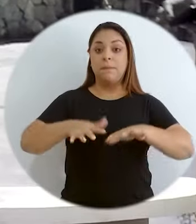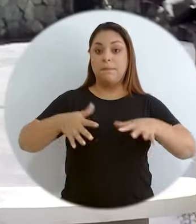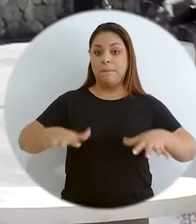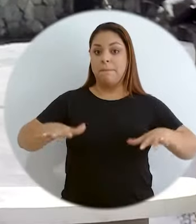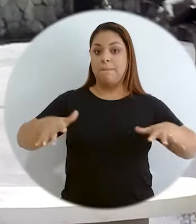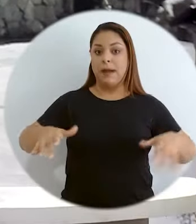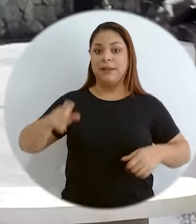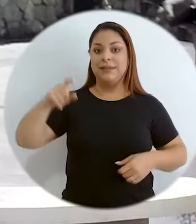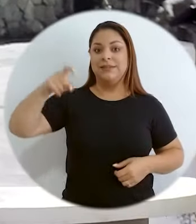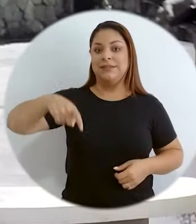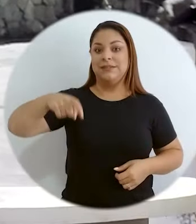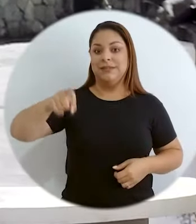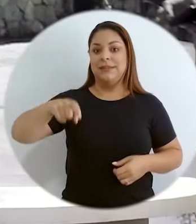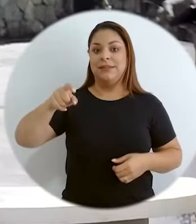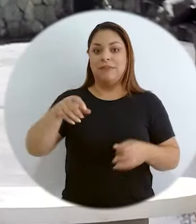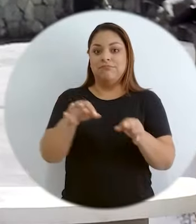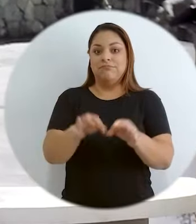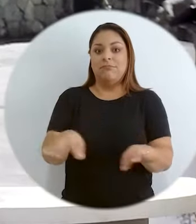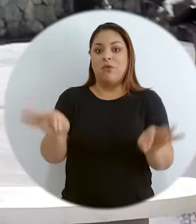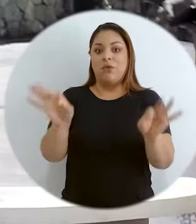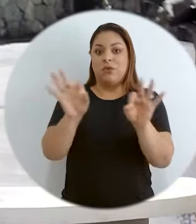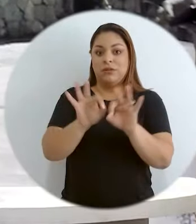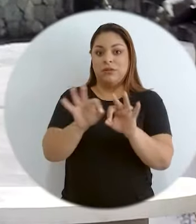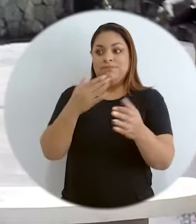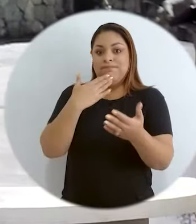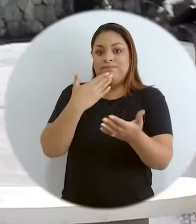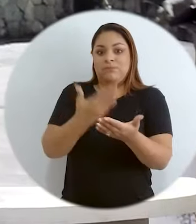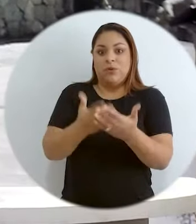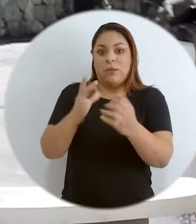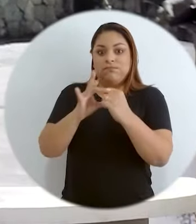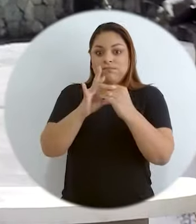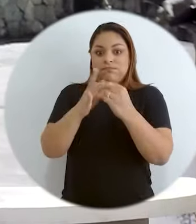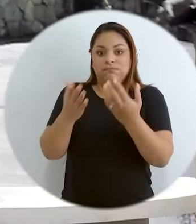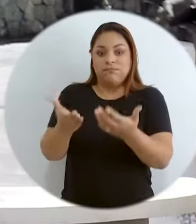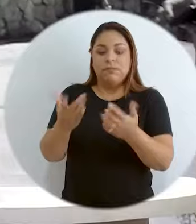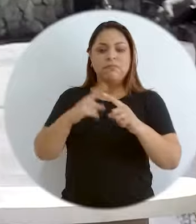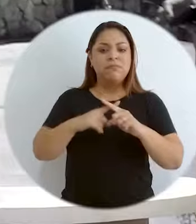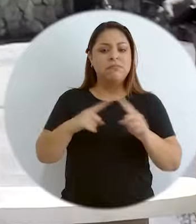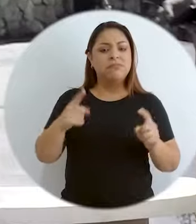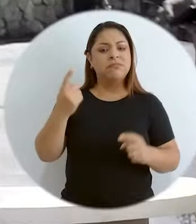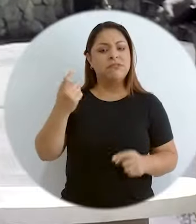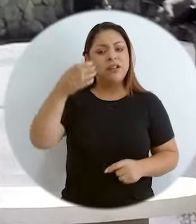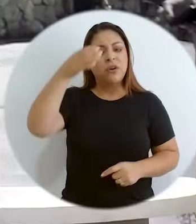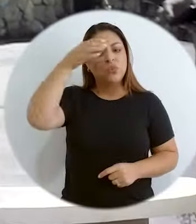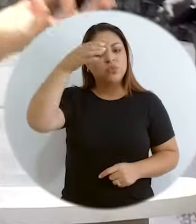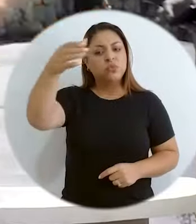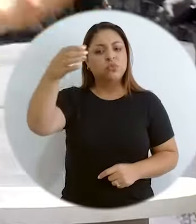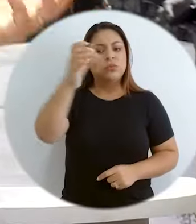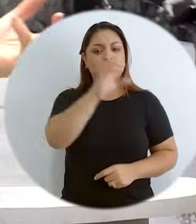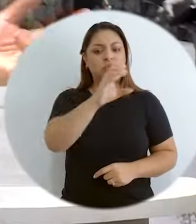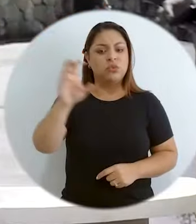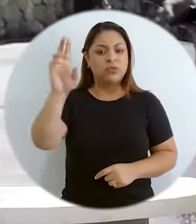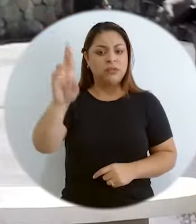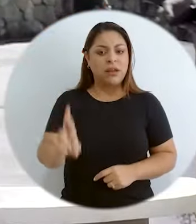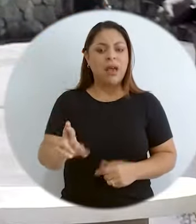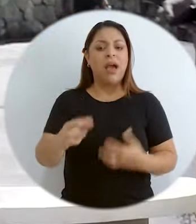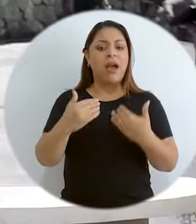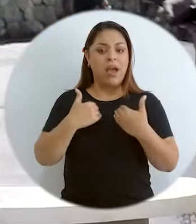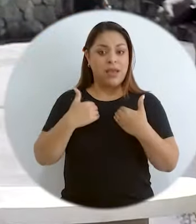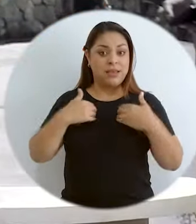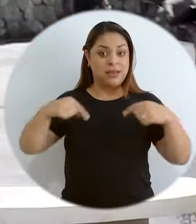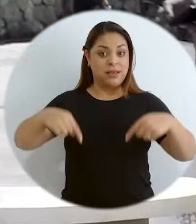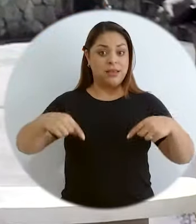buena parte del planeta Tierra, no existe como esa cultura, ¿verdad? En Costa Rica, que tenemos dos océanos